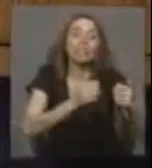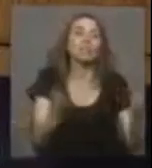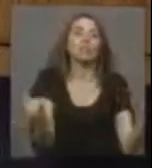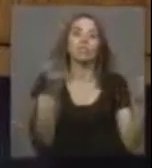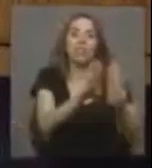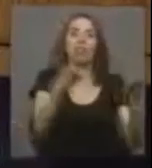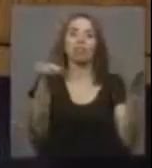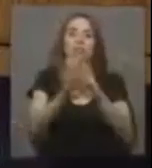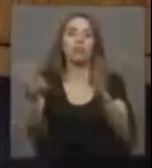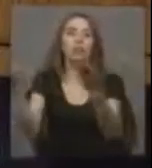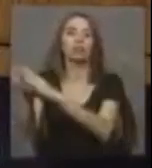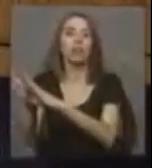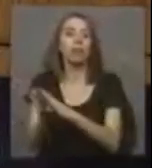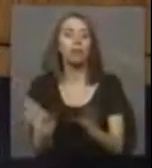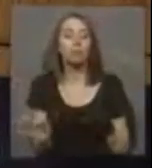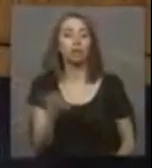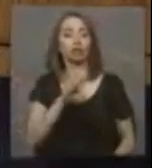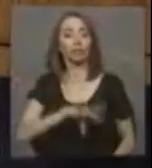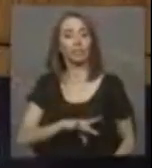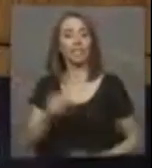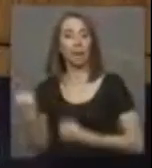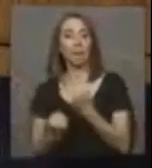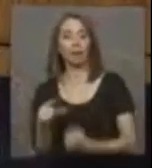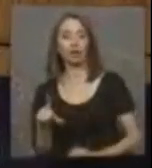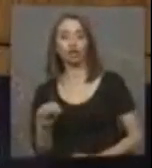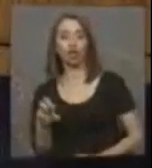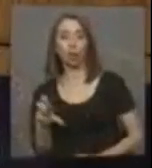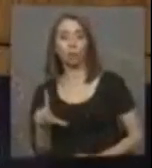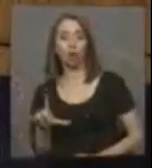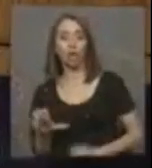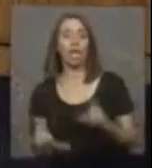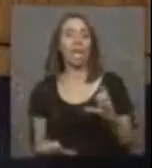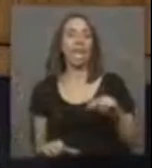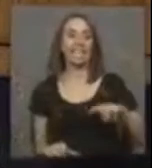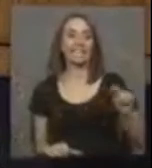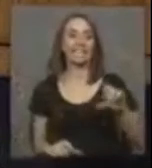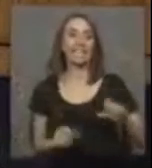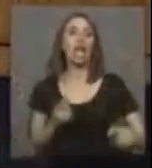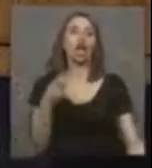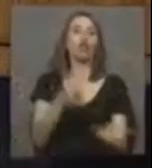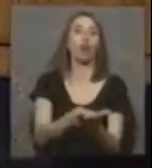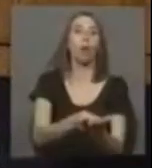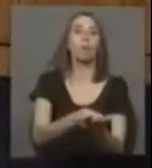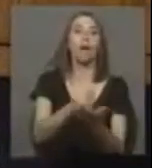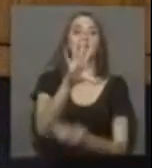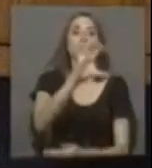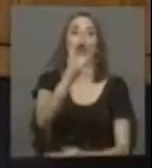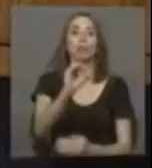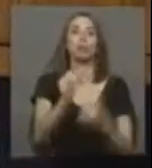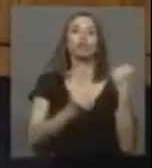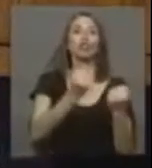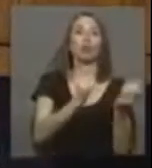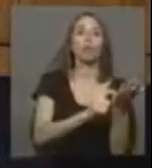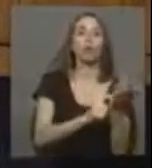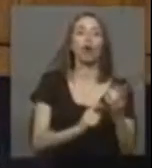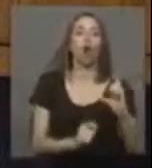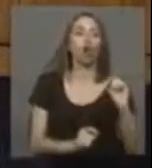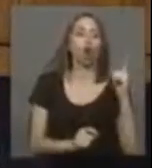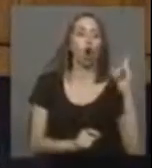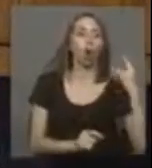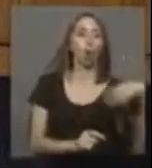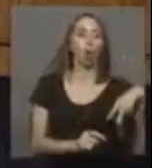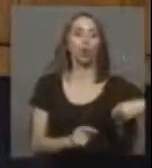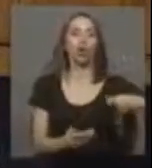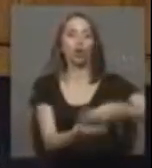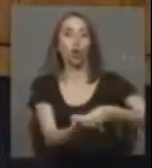¿Sabe, Presidente? En Chile, Soprole y Neste compra la mitad de la producción porque buena parte del resto lo compra Colum. Pero Colum es en